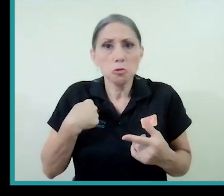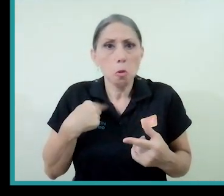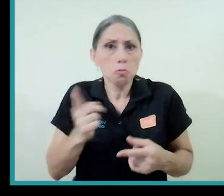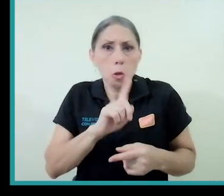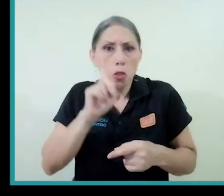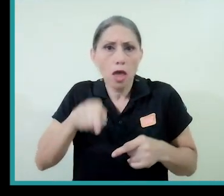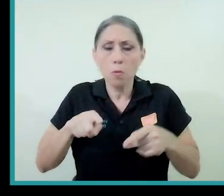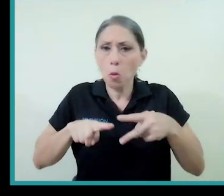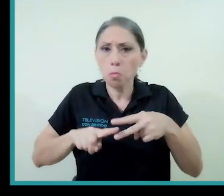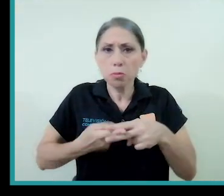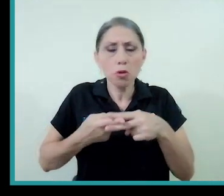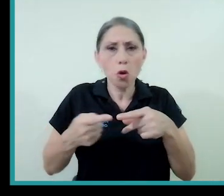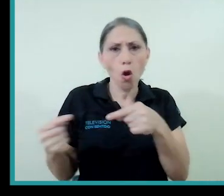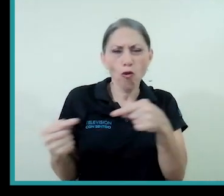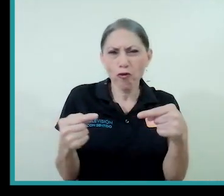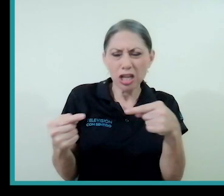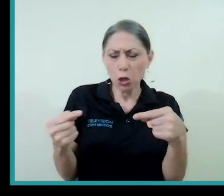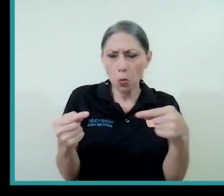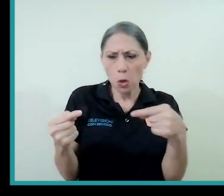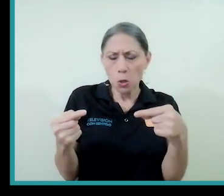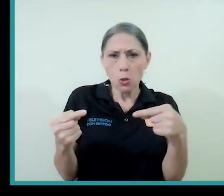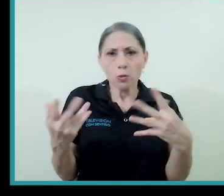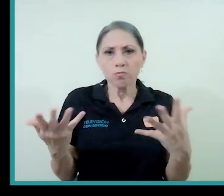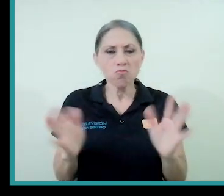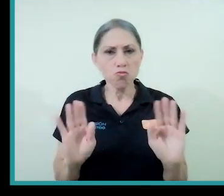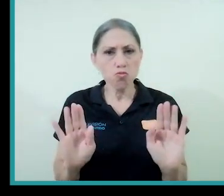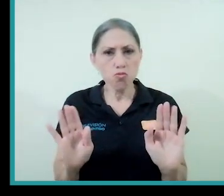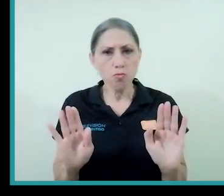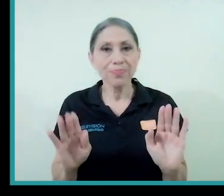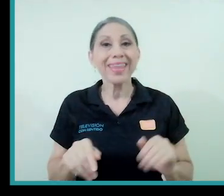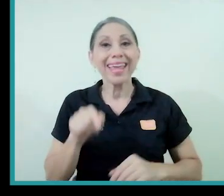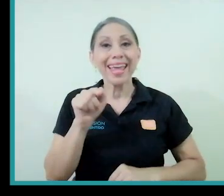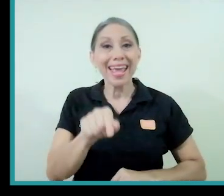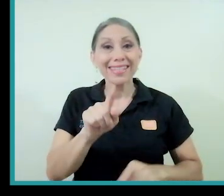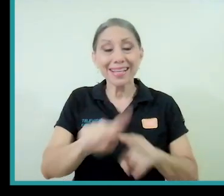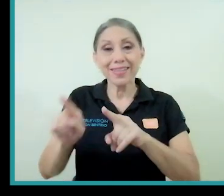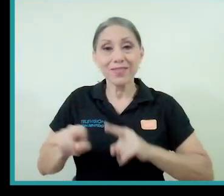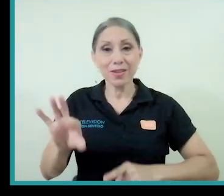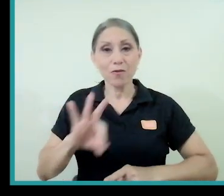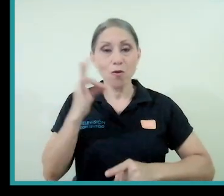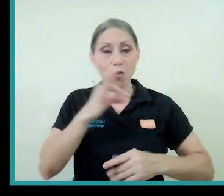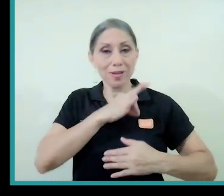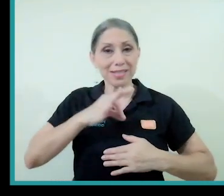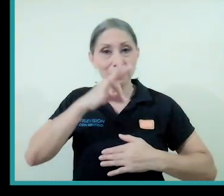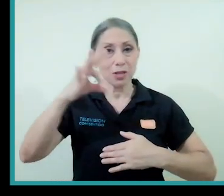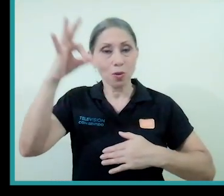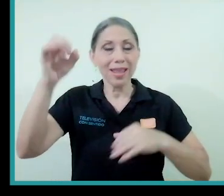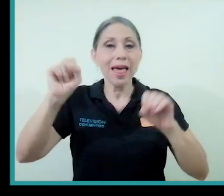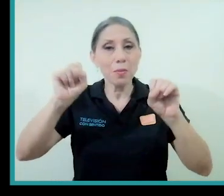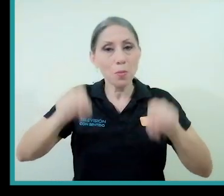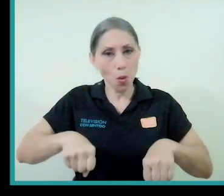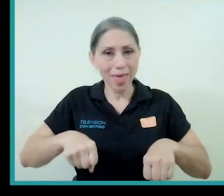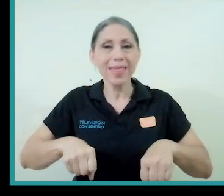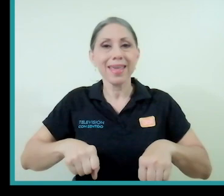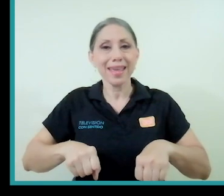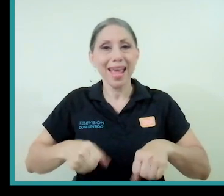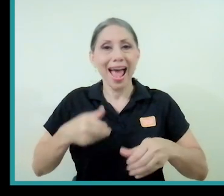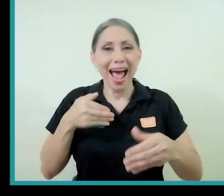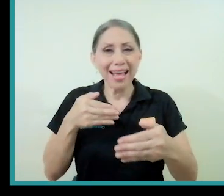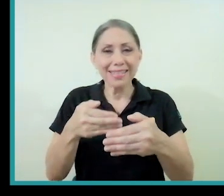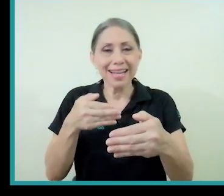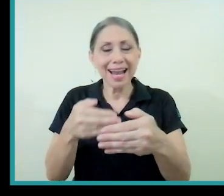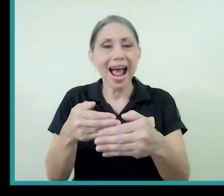conflicto. Y precisamente estas formas de espiritualidad pues nos pueden acercar al lado